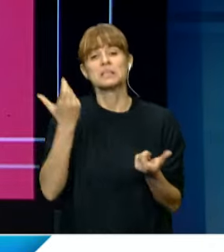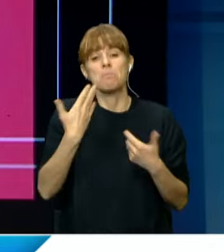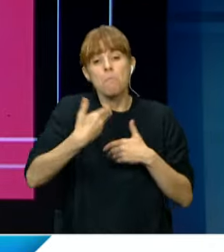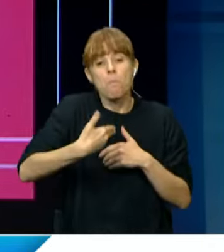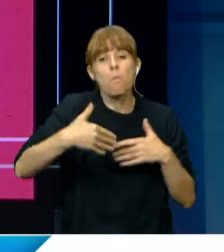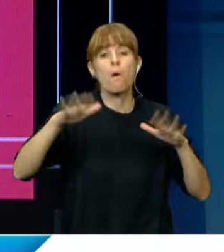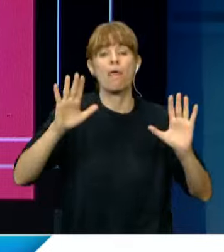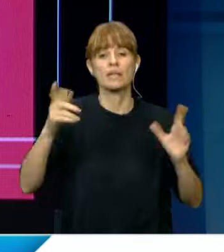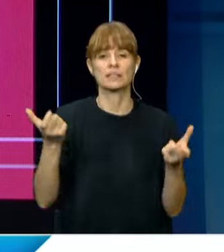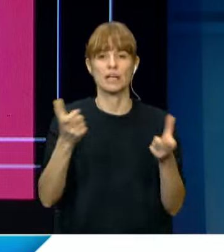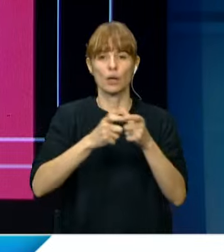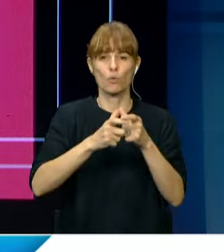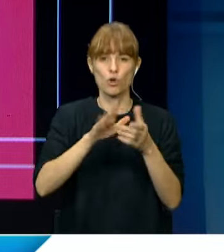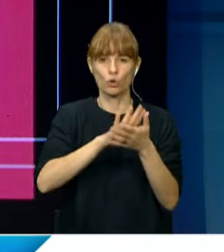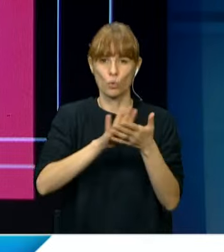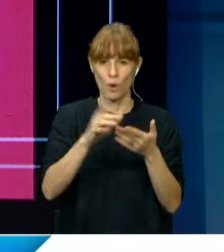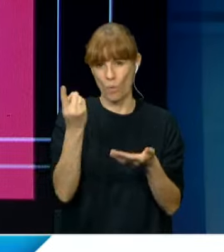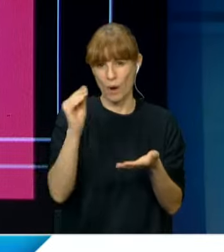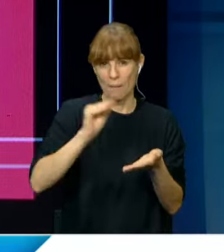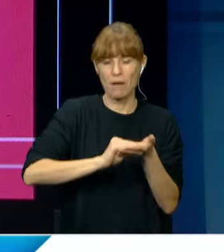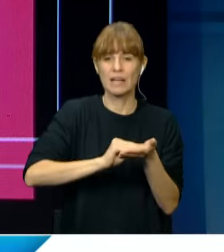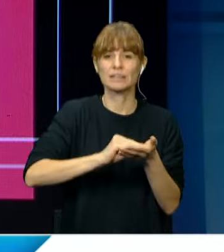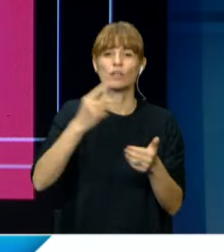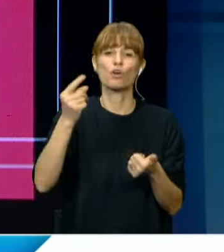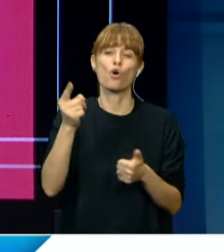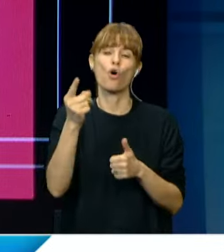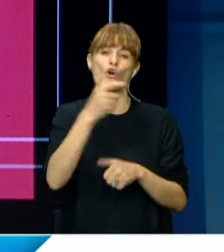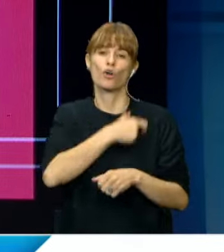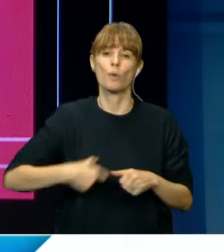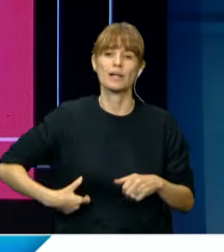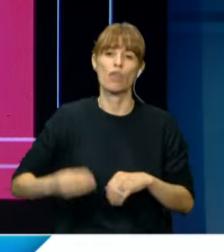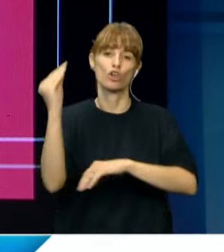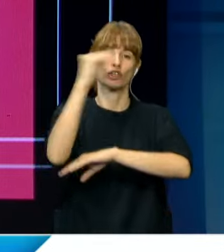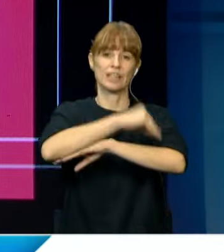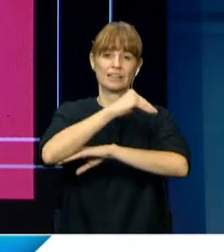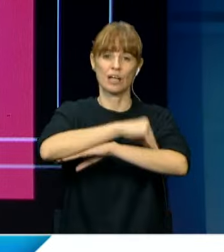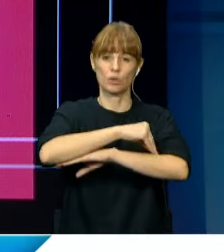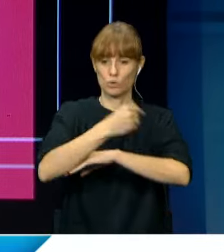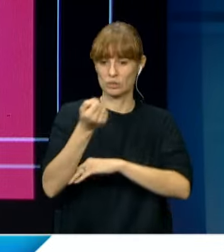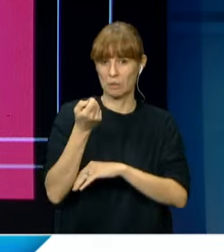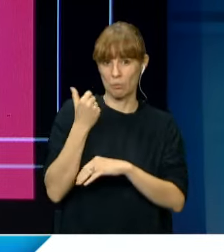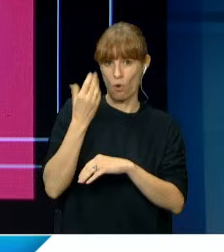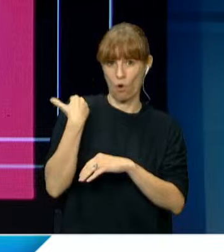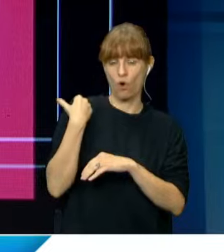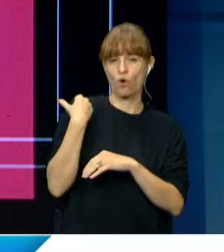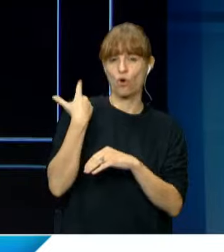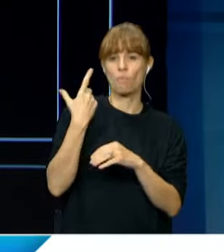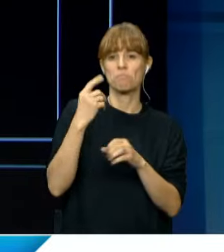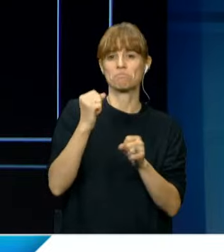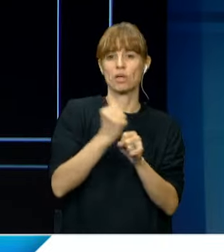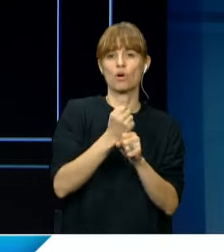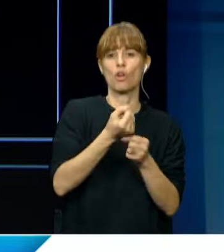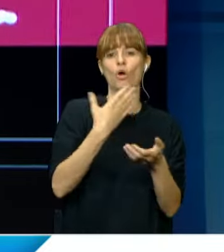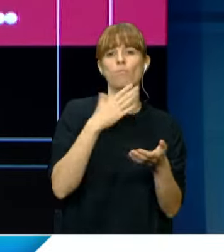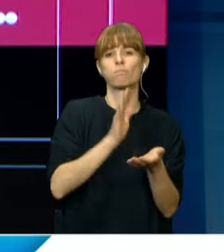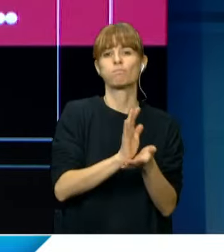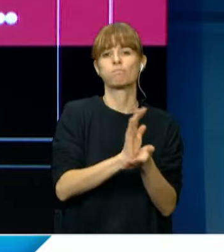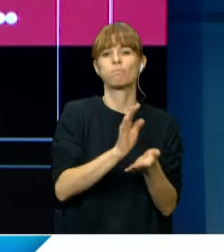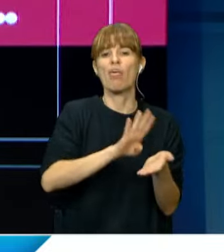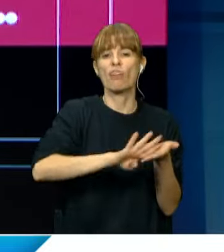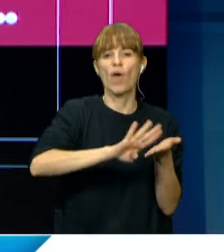adicional con Claudio Vidal de Santa Cruz, quien recientemente acordó una deuda con el Gobierno Nacional.